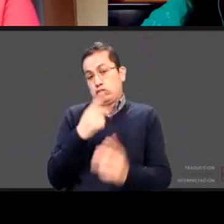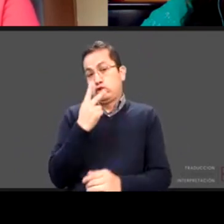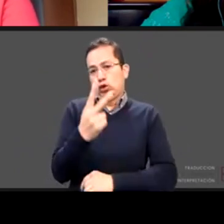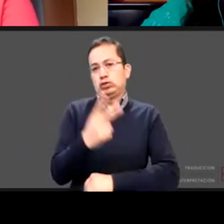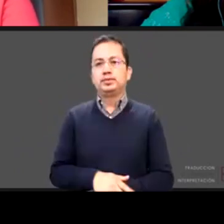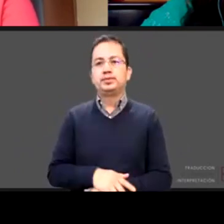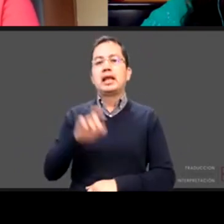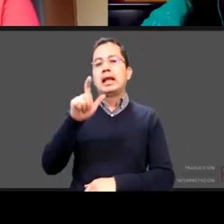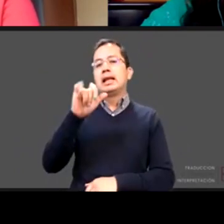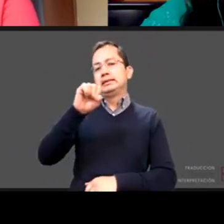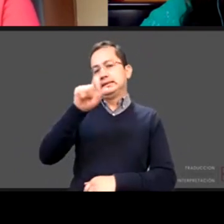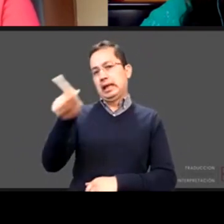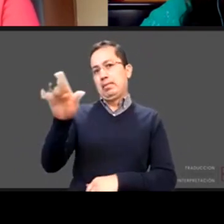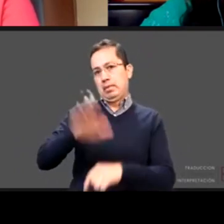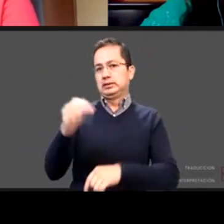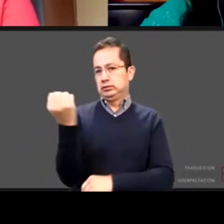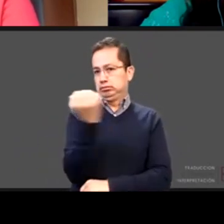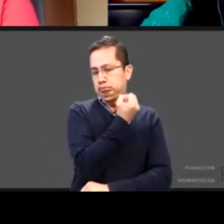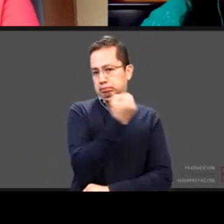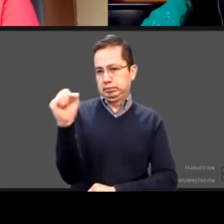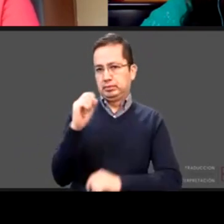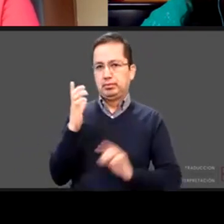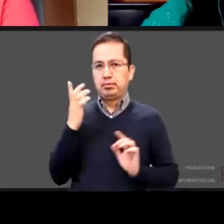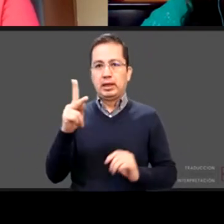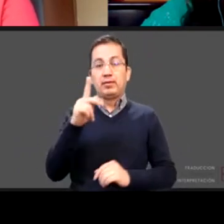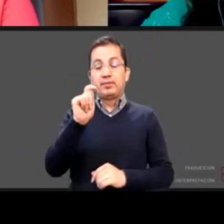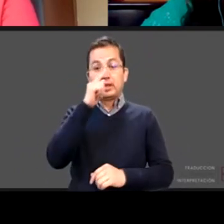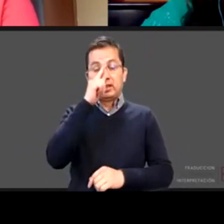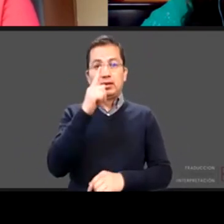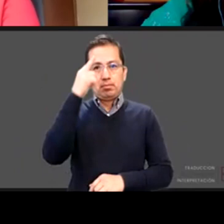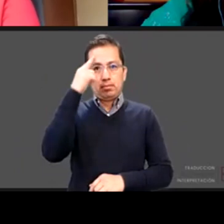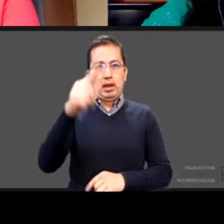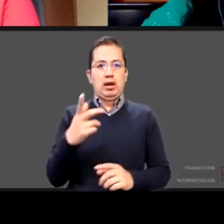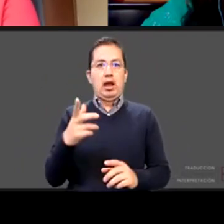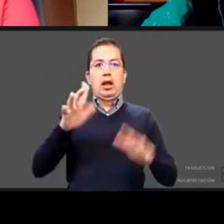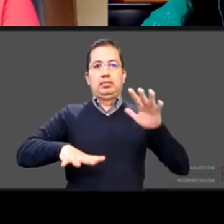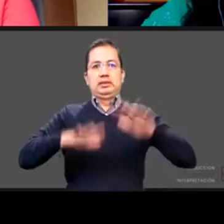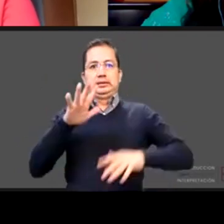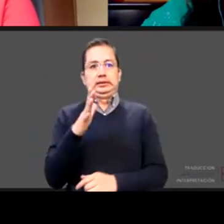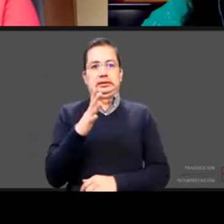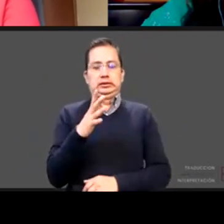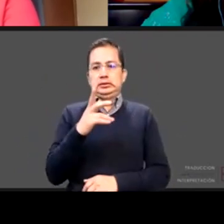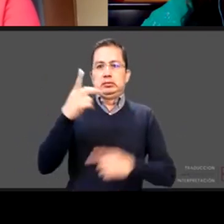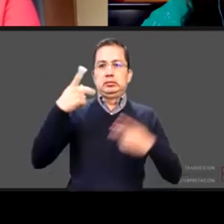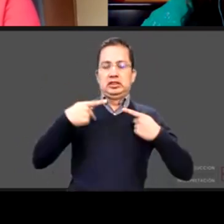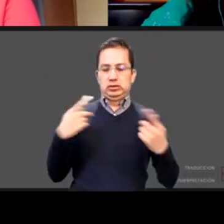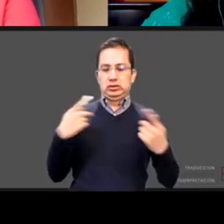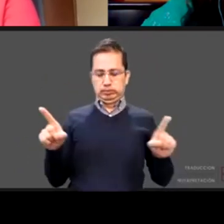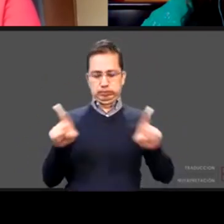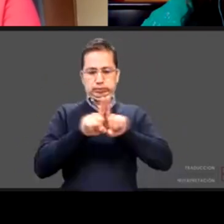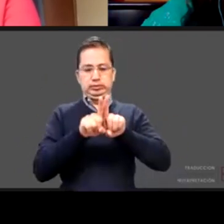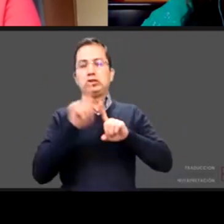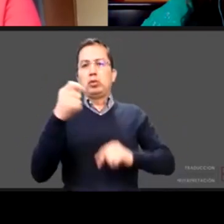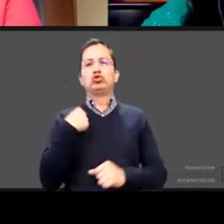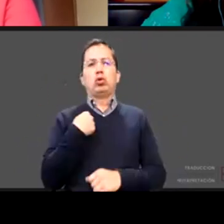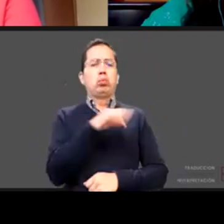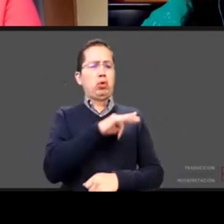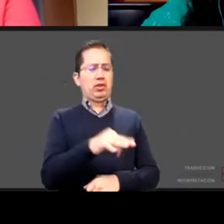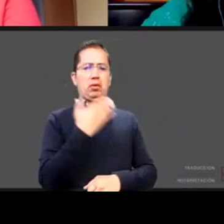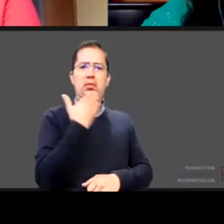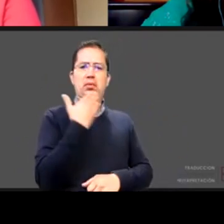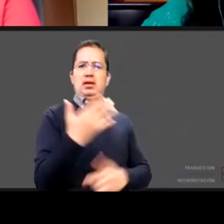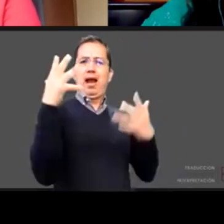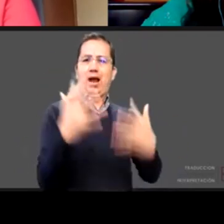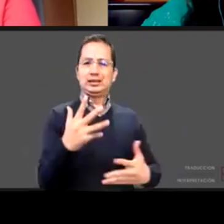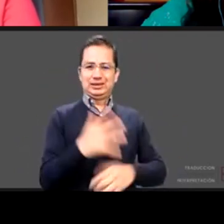la gentividad humana y entonces esta sensación de autoeficacia la autoeficacia es yo siento que voy a ser capaz de